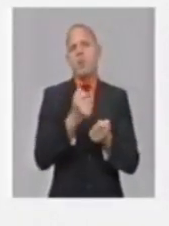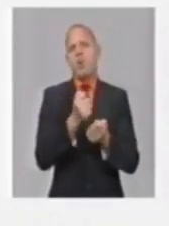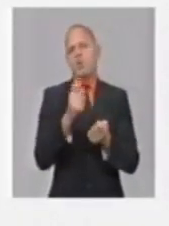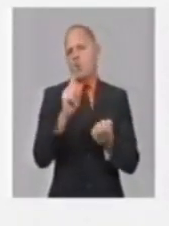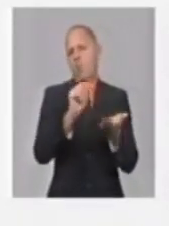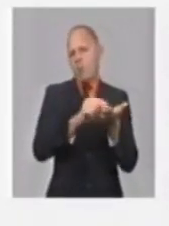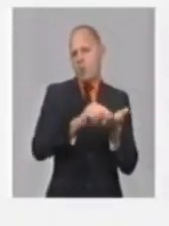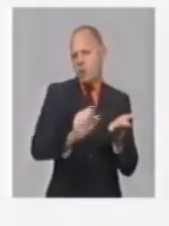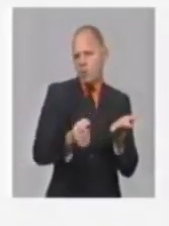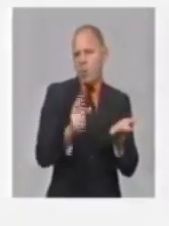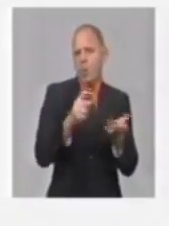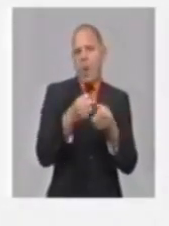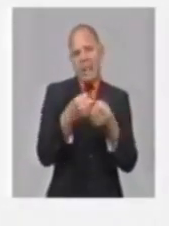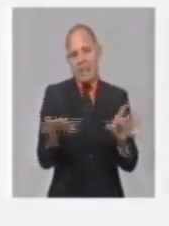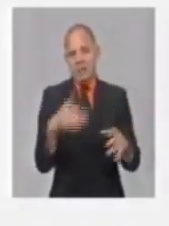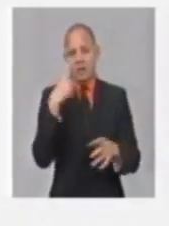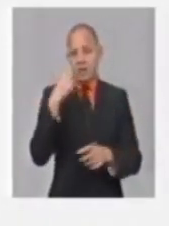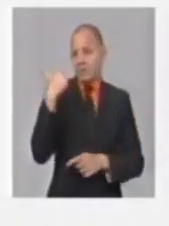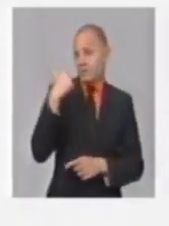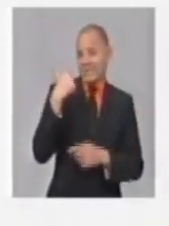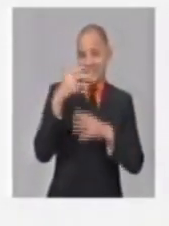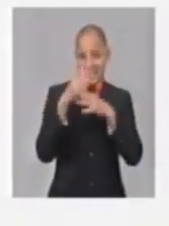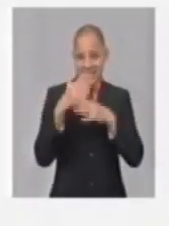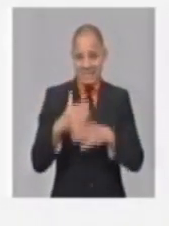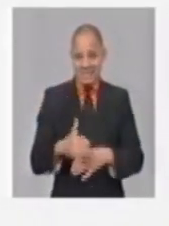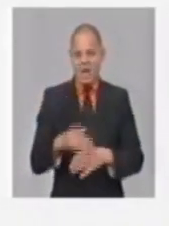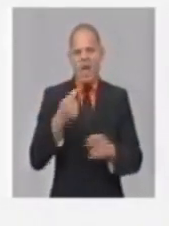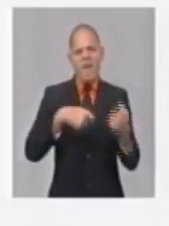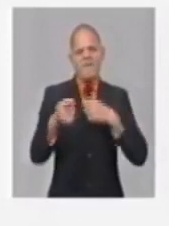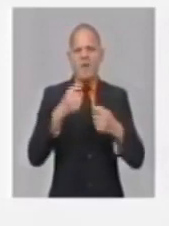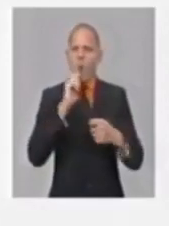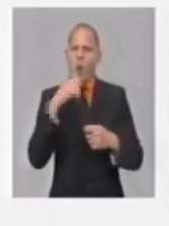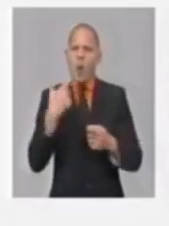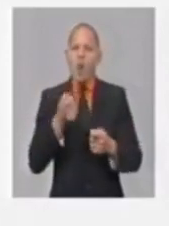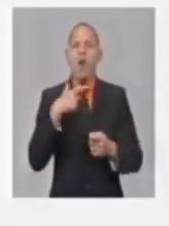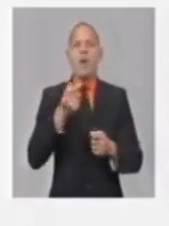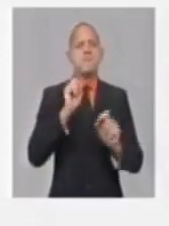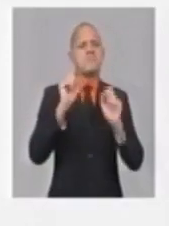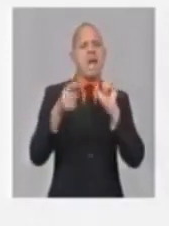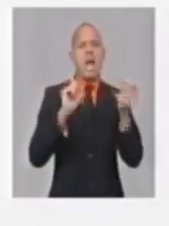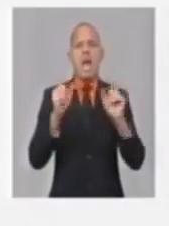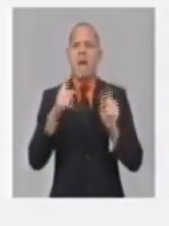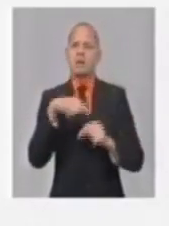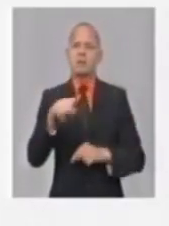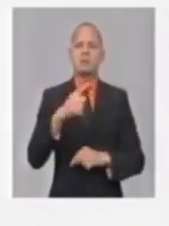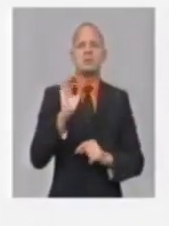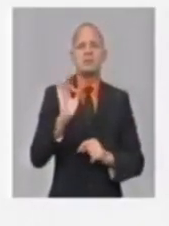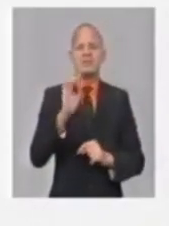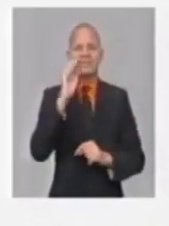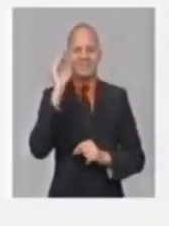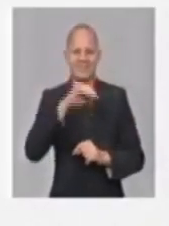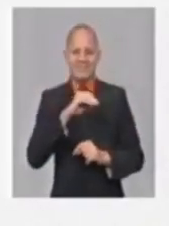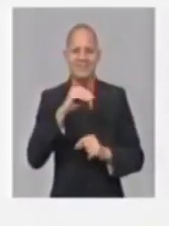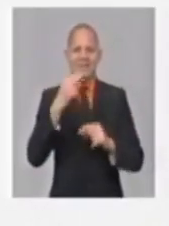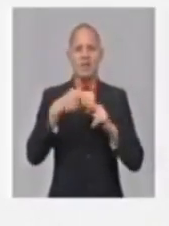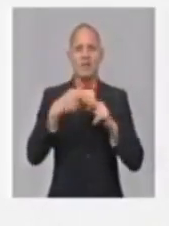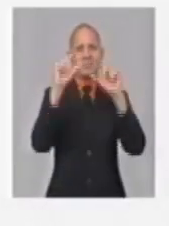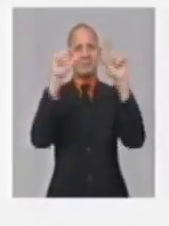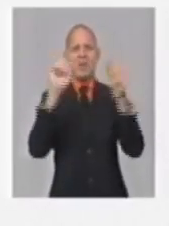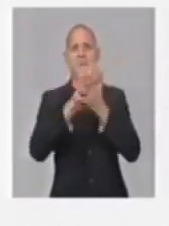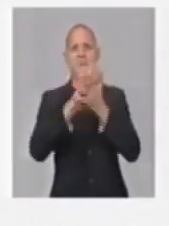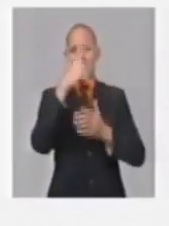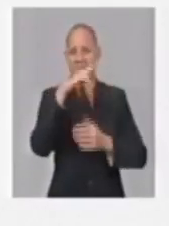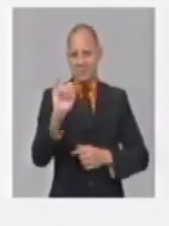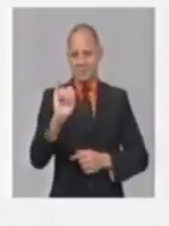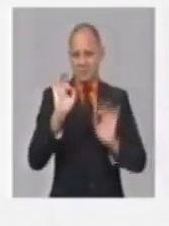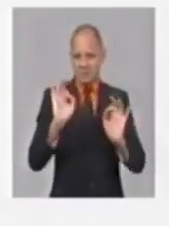hay 133 productos, estos son los productos que se venden en el sistema del comercio, en los mercados industriales de venta